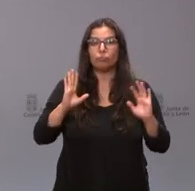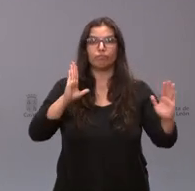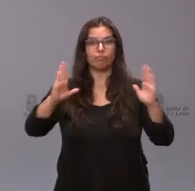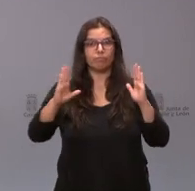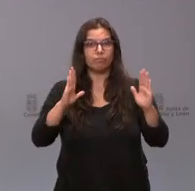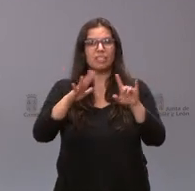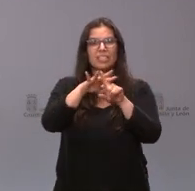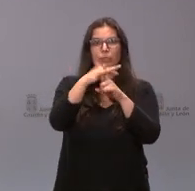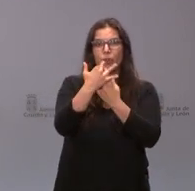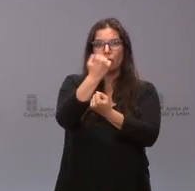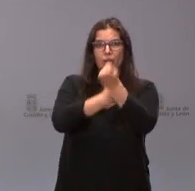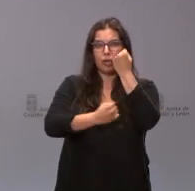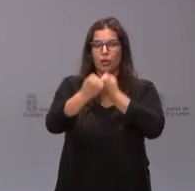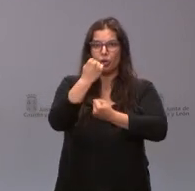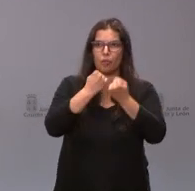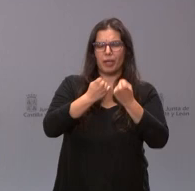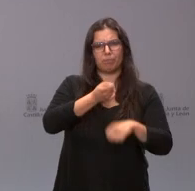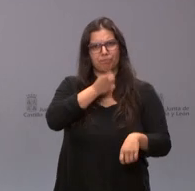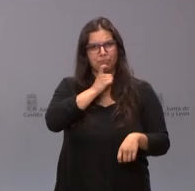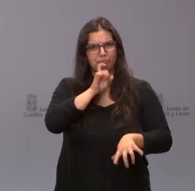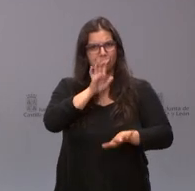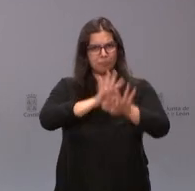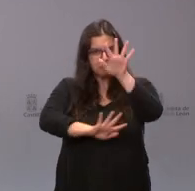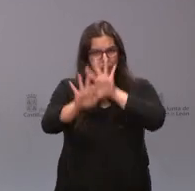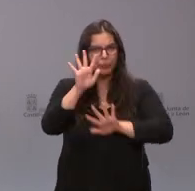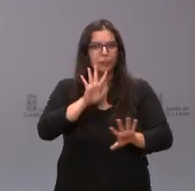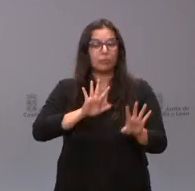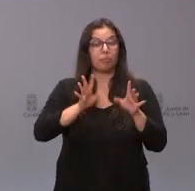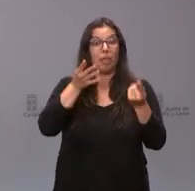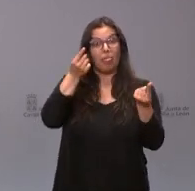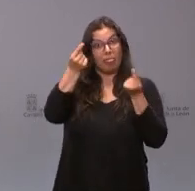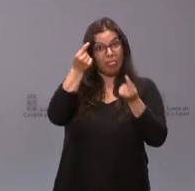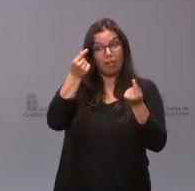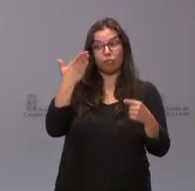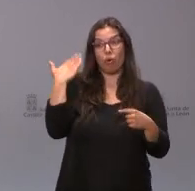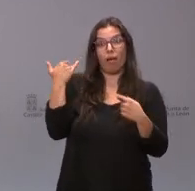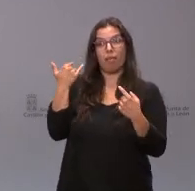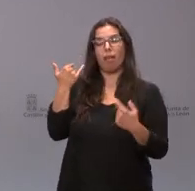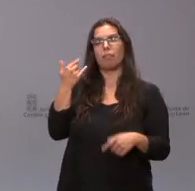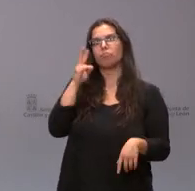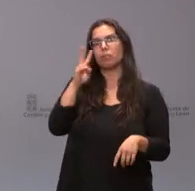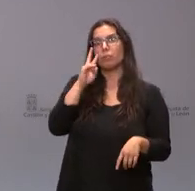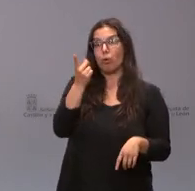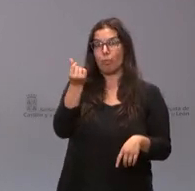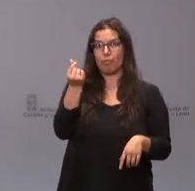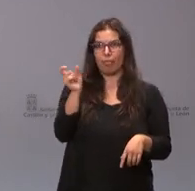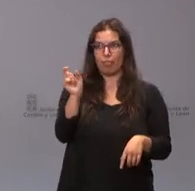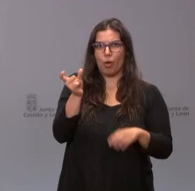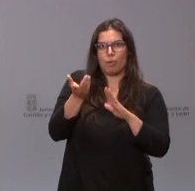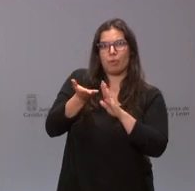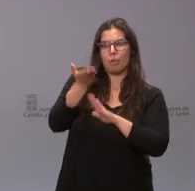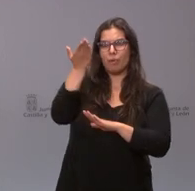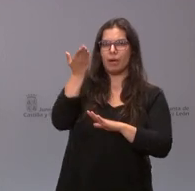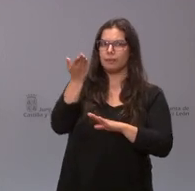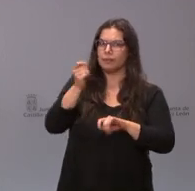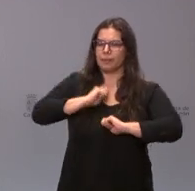situación económica es especialmente compleja, donde el dato que vimos ayer de la inflación, pues llama a la